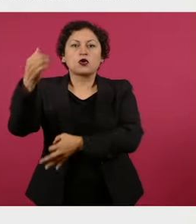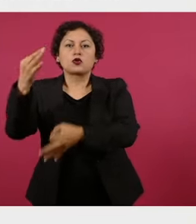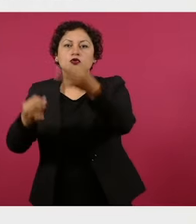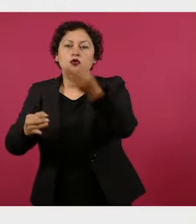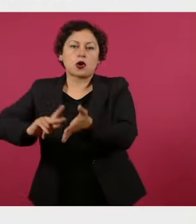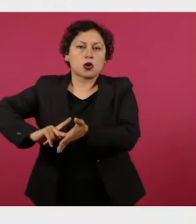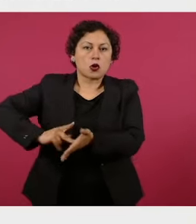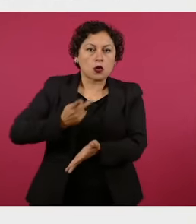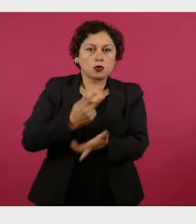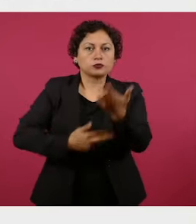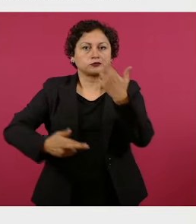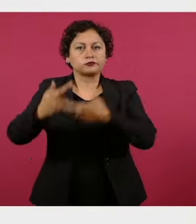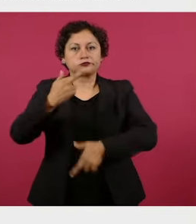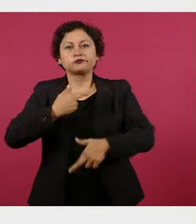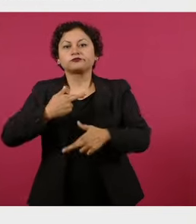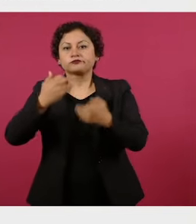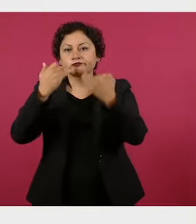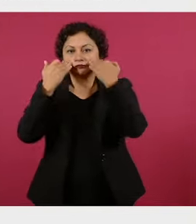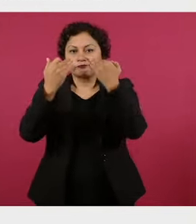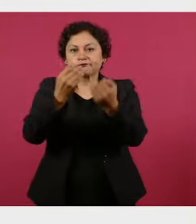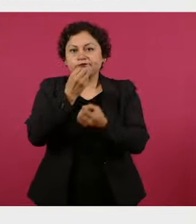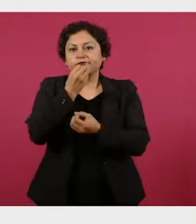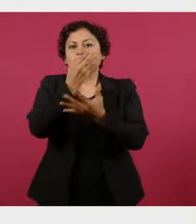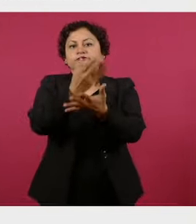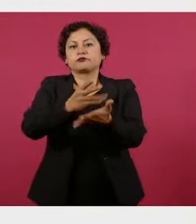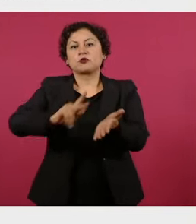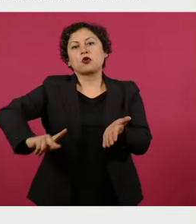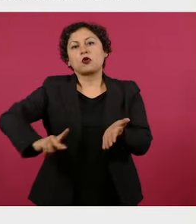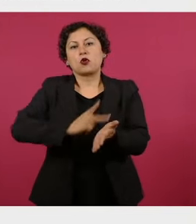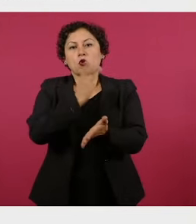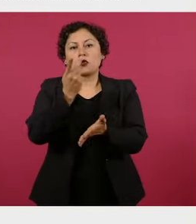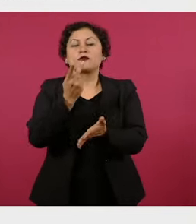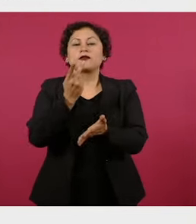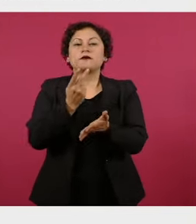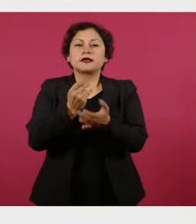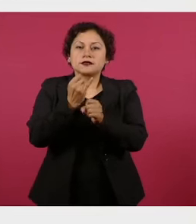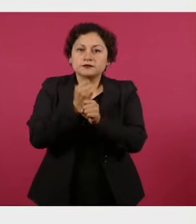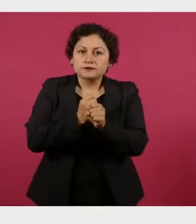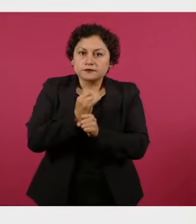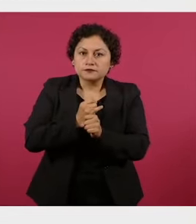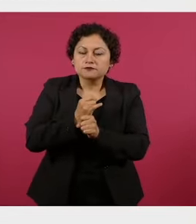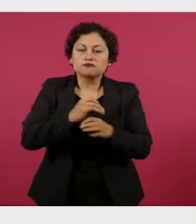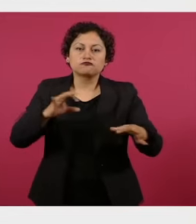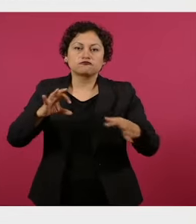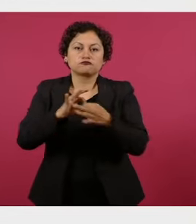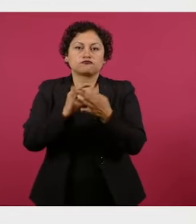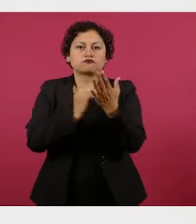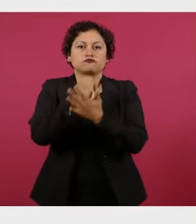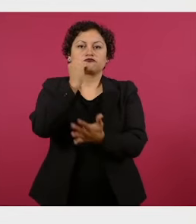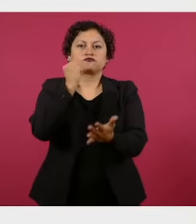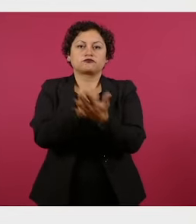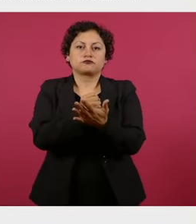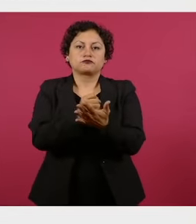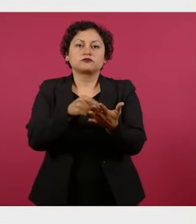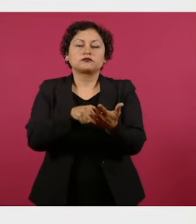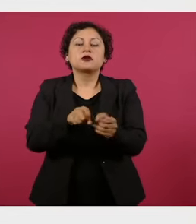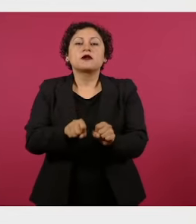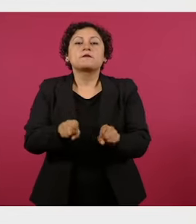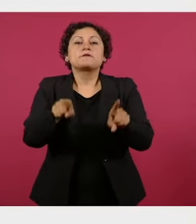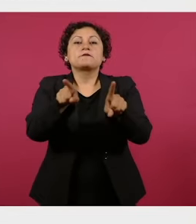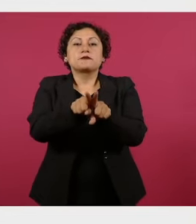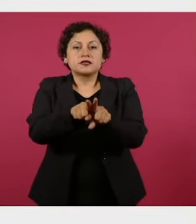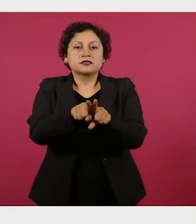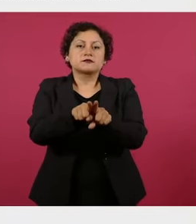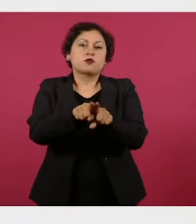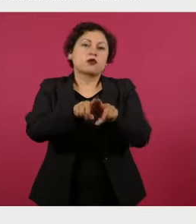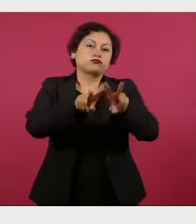nueva audiencia y con libertad de jurisdicción dictar una nueva resolución debidamente fundada y motivada, que podría ser en el mismo o diverso